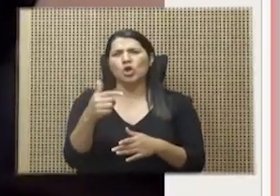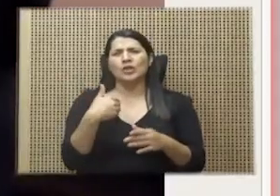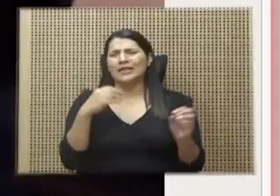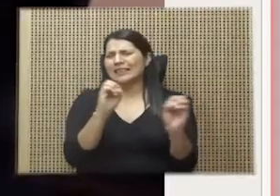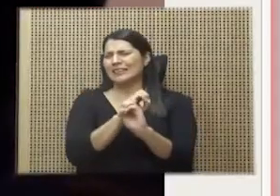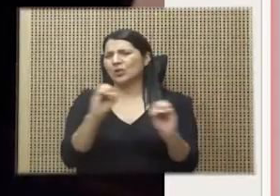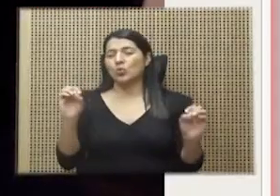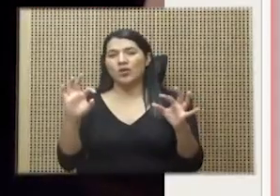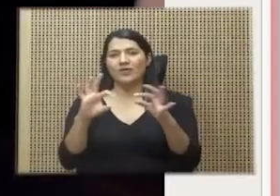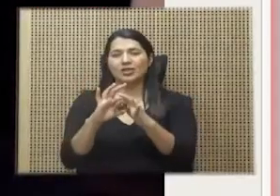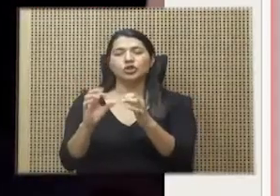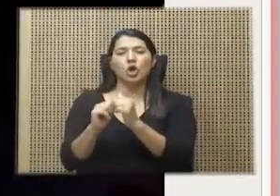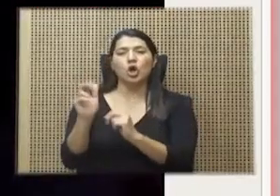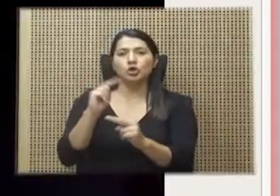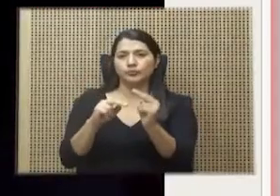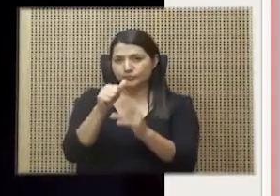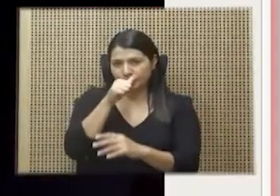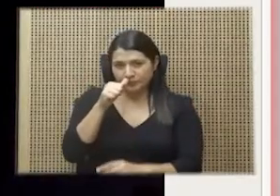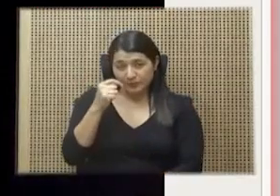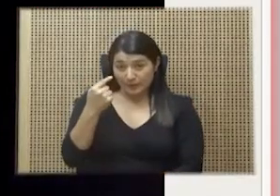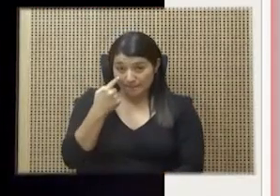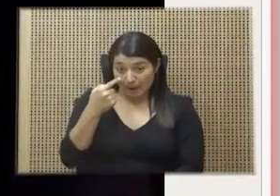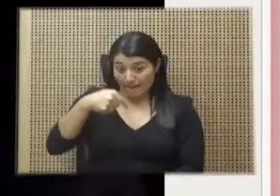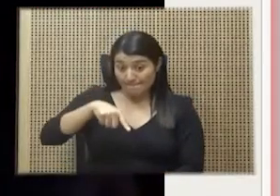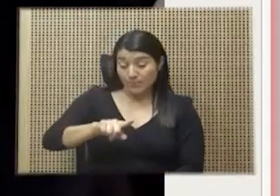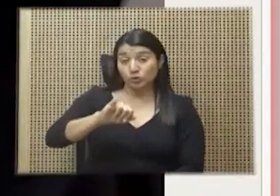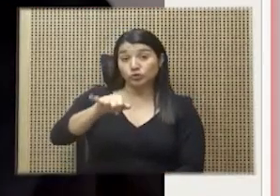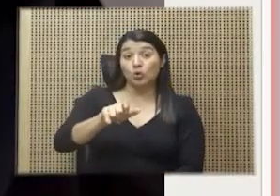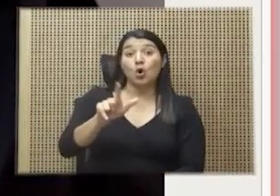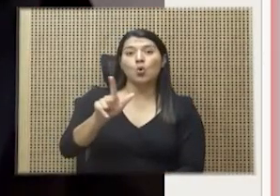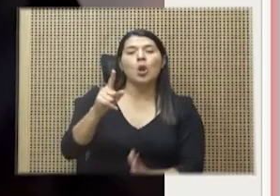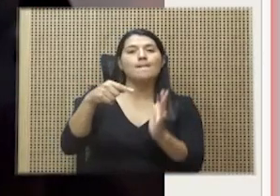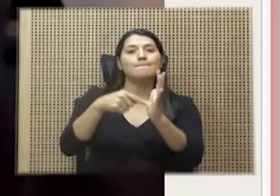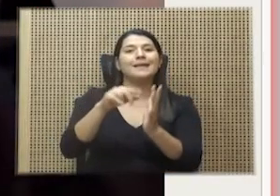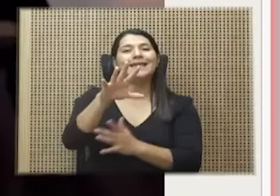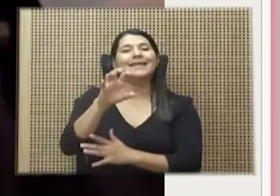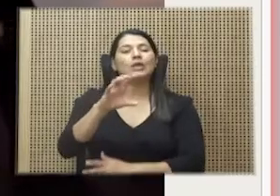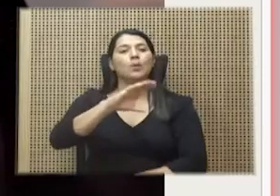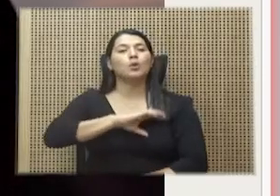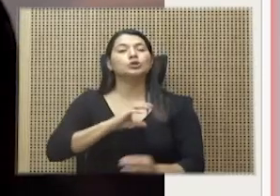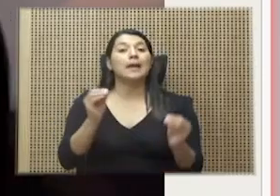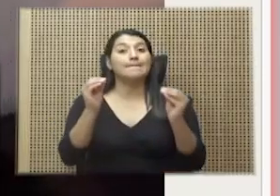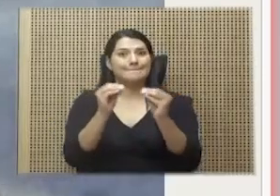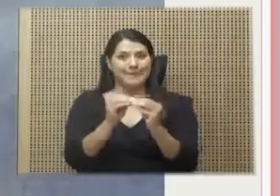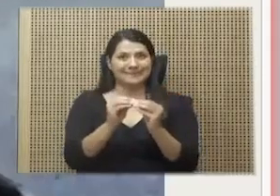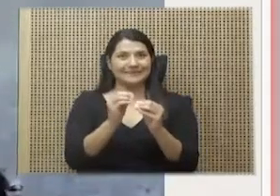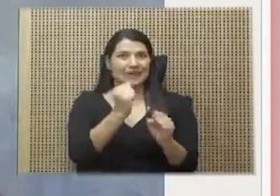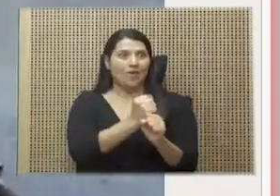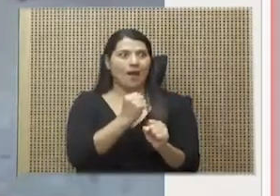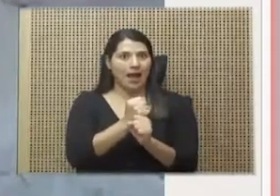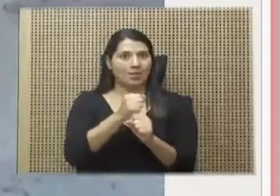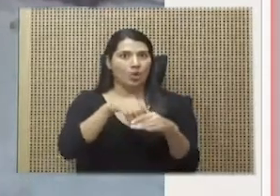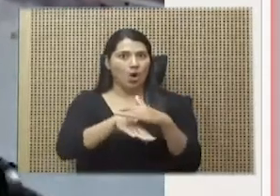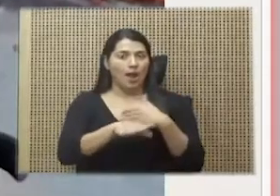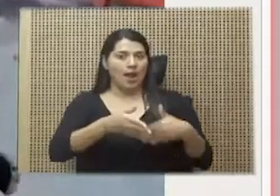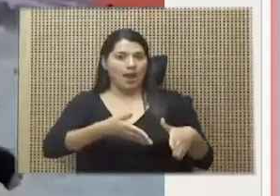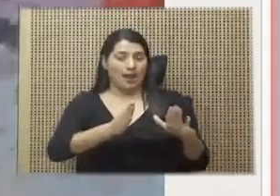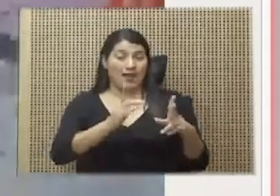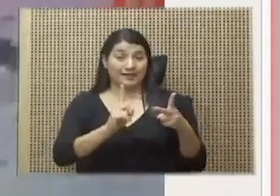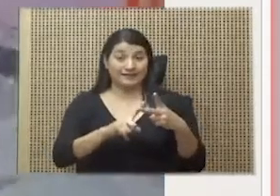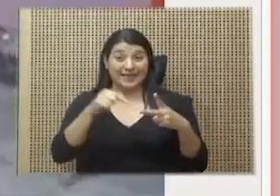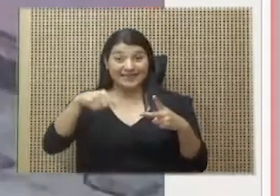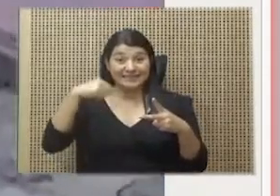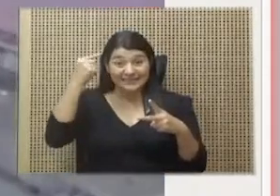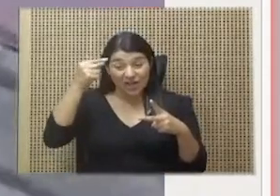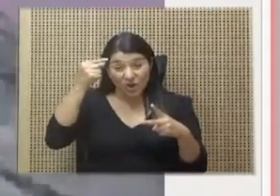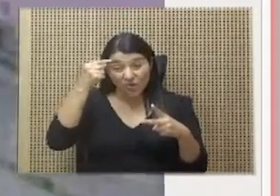a ver los hechos. A julio del próximo año habrá 1.500 policías más en la calle. Este gobierno casi duplicó